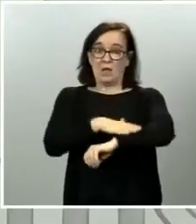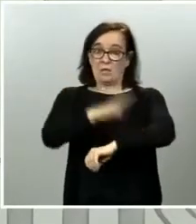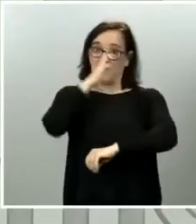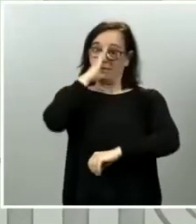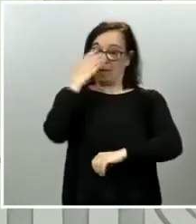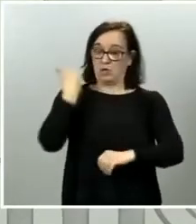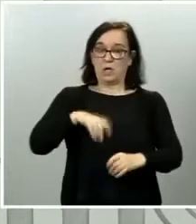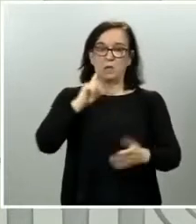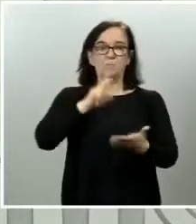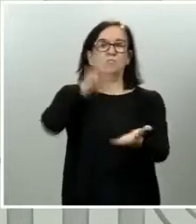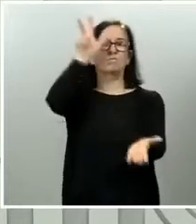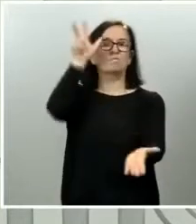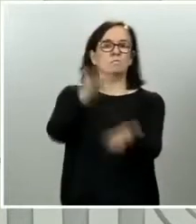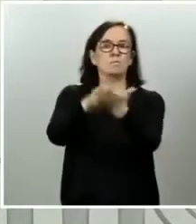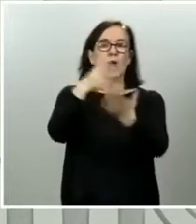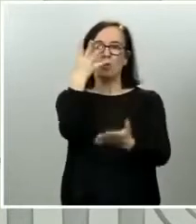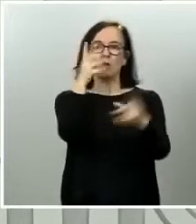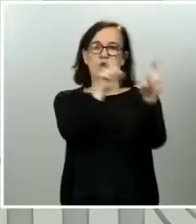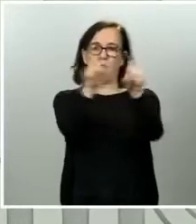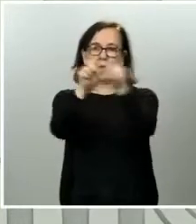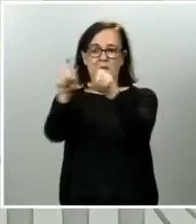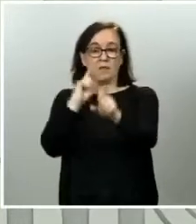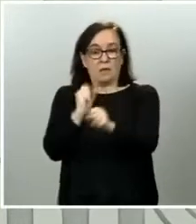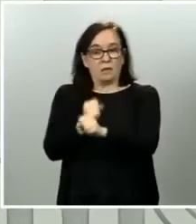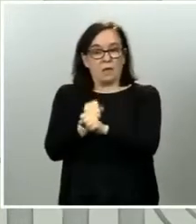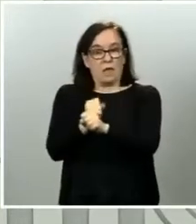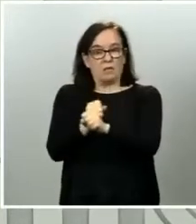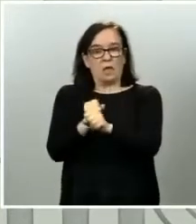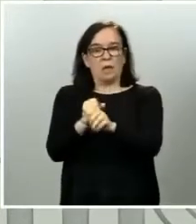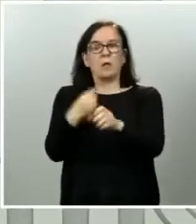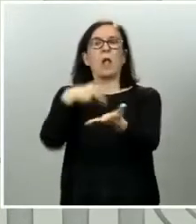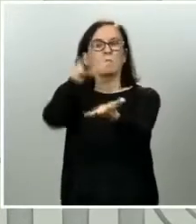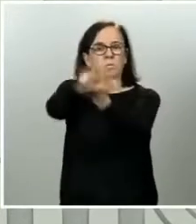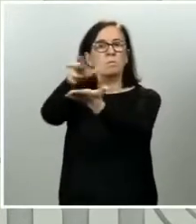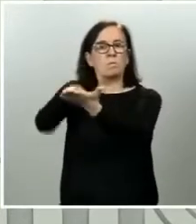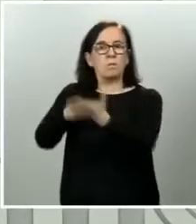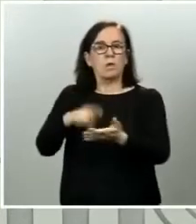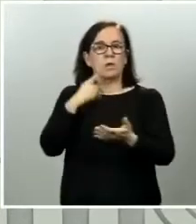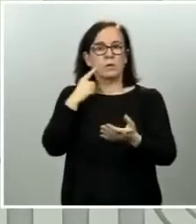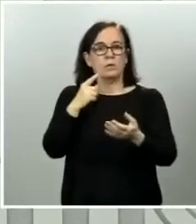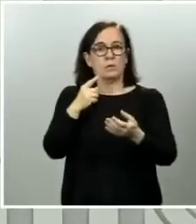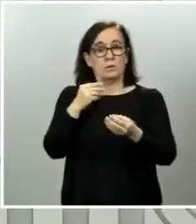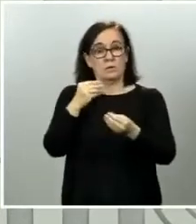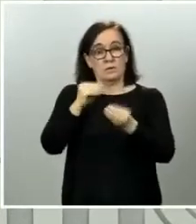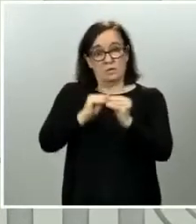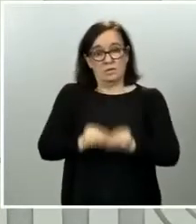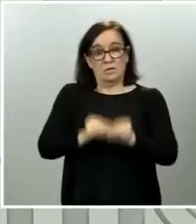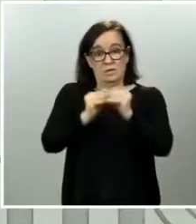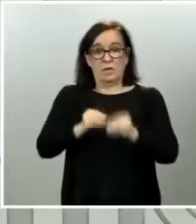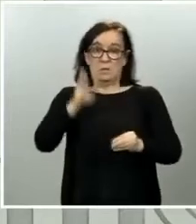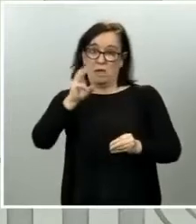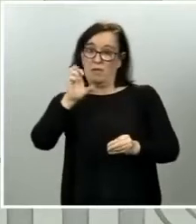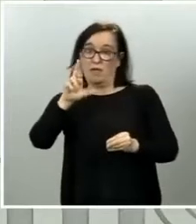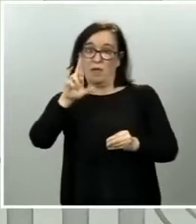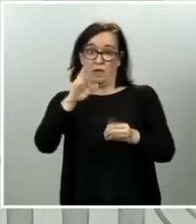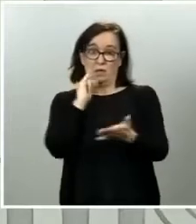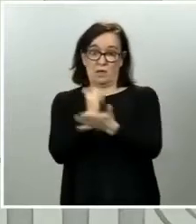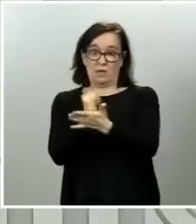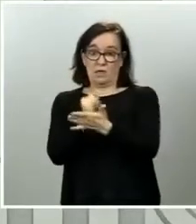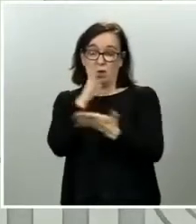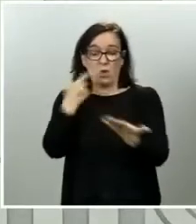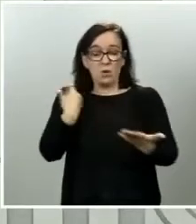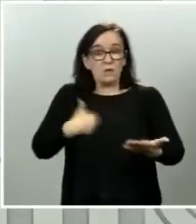homologó a cuatro empresas, está trabajando con otras para homologar la producción de test, en este caso, de PCR. En cuanto podamos